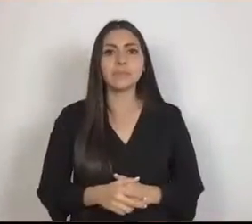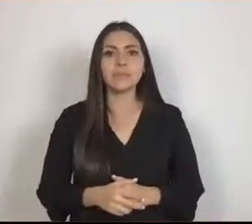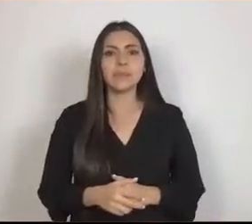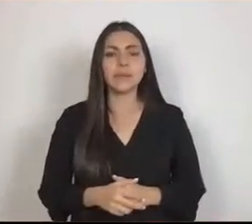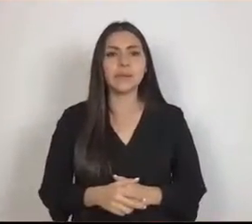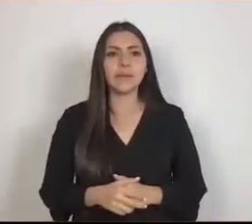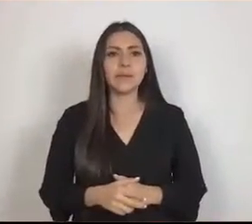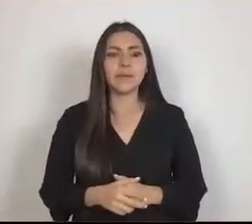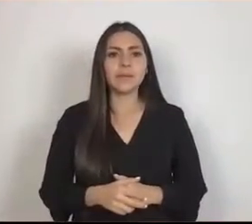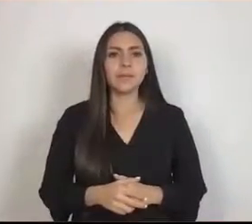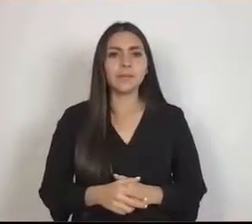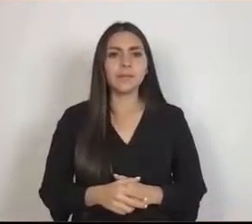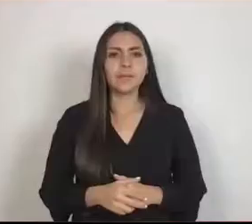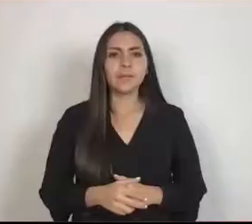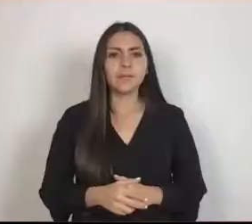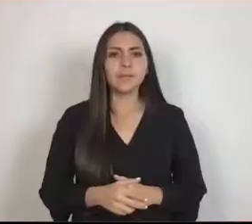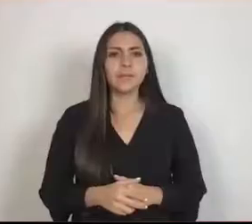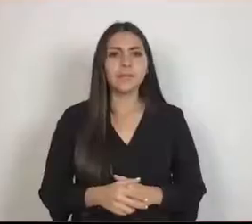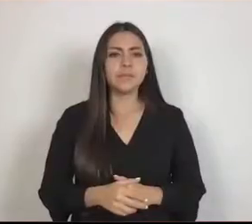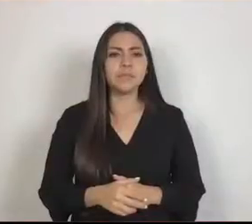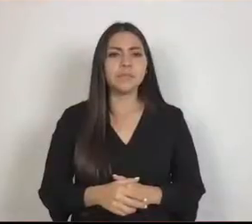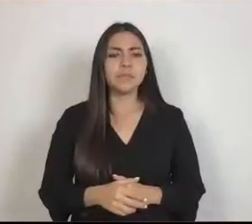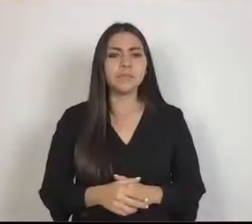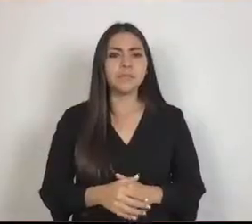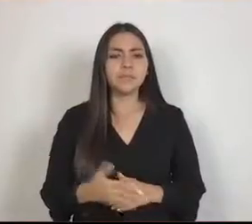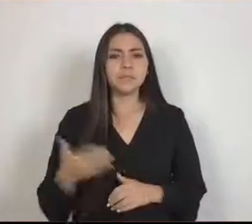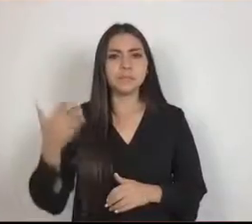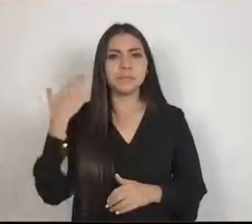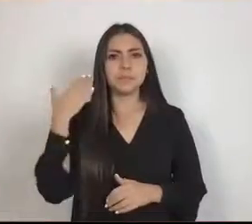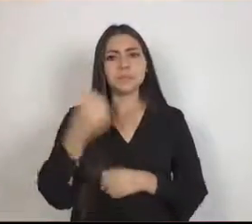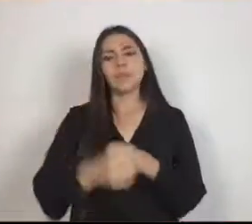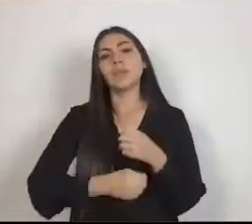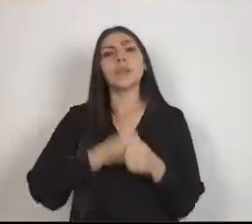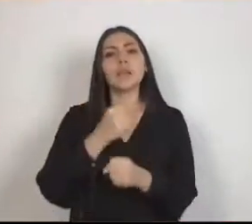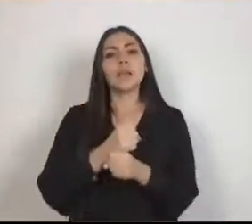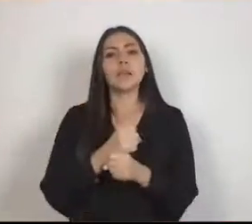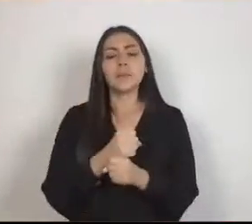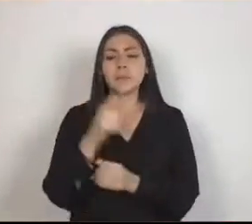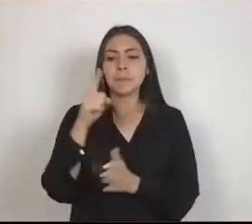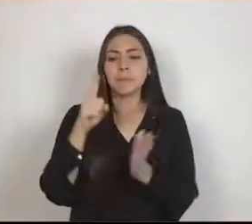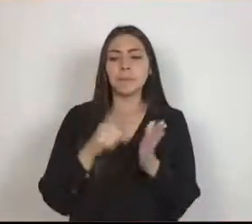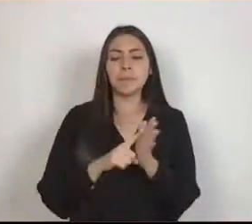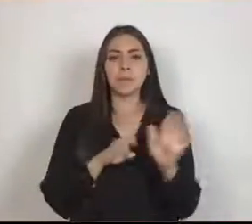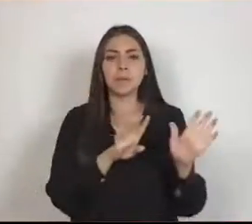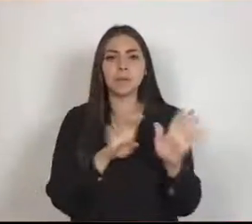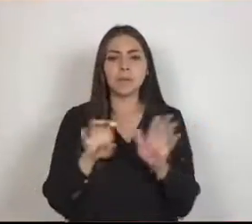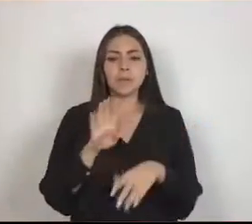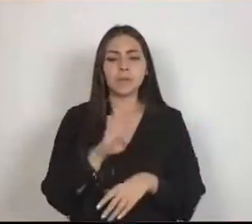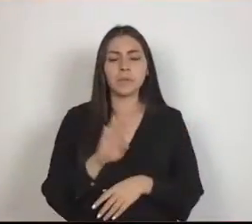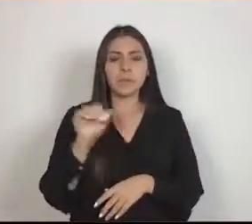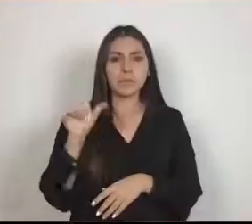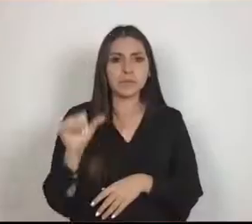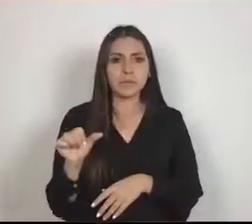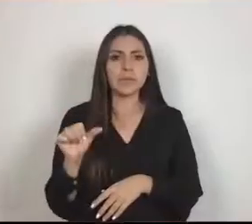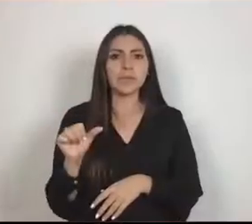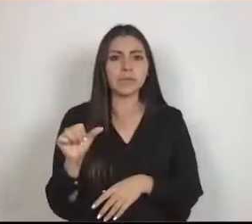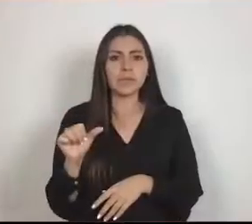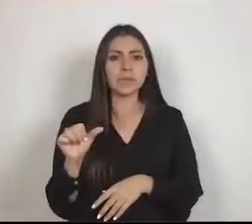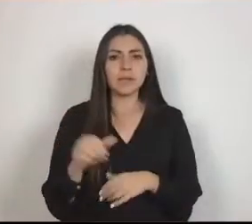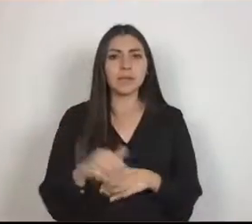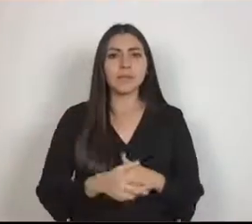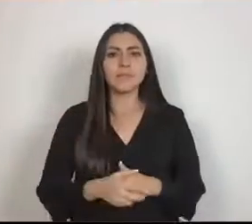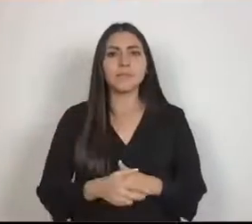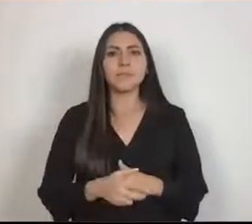En el año de 1996, la Organización de las